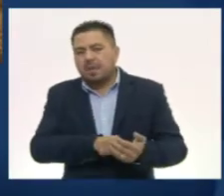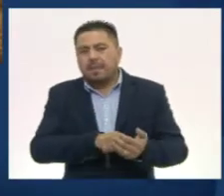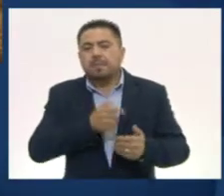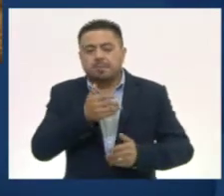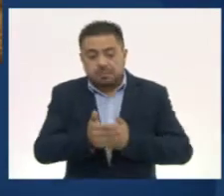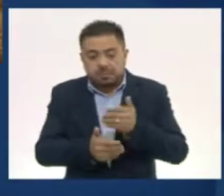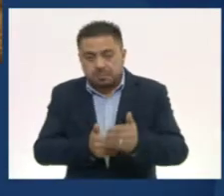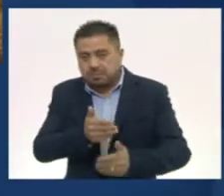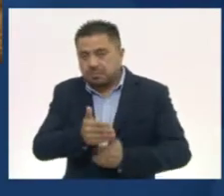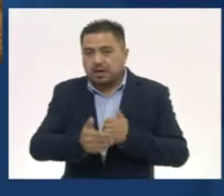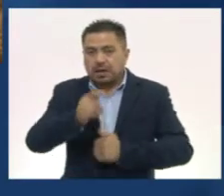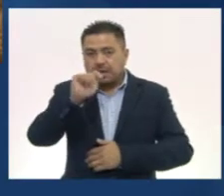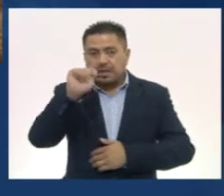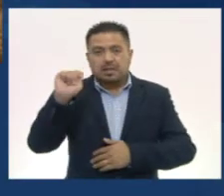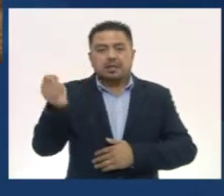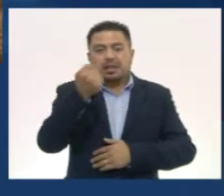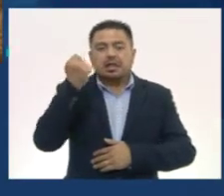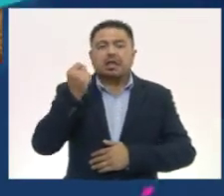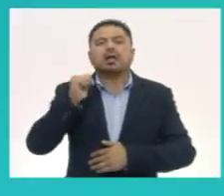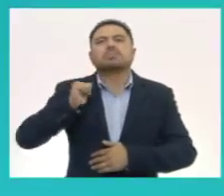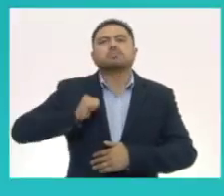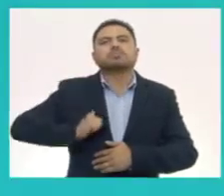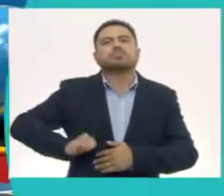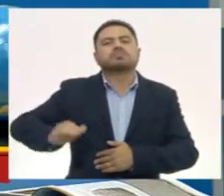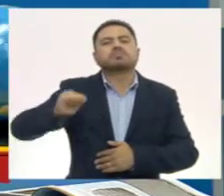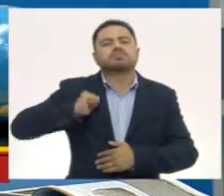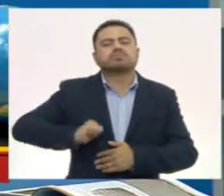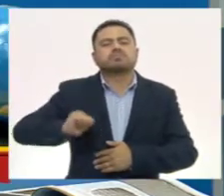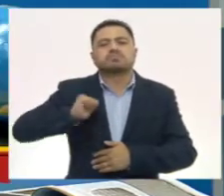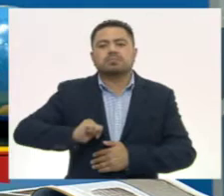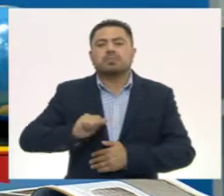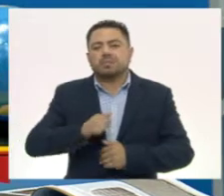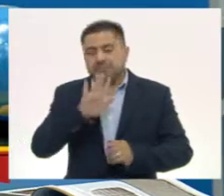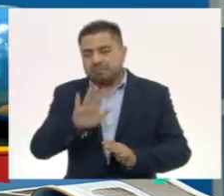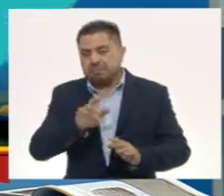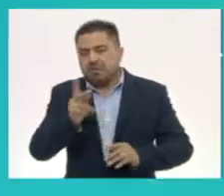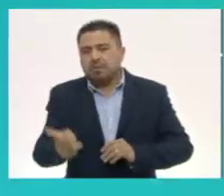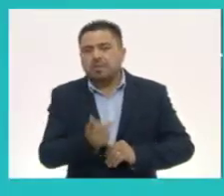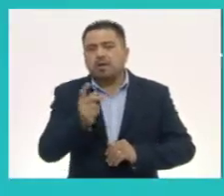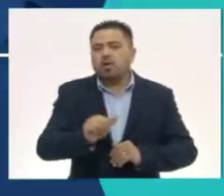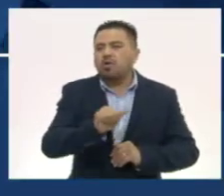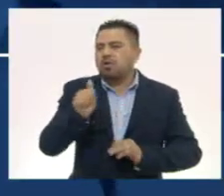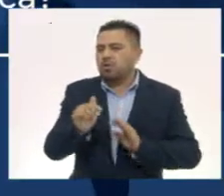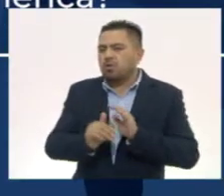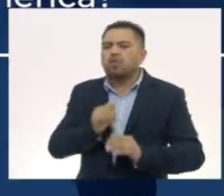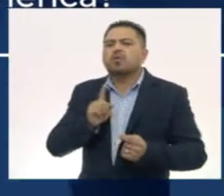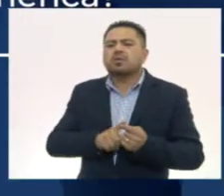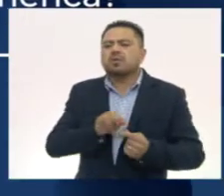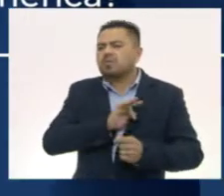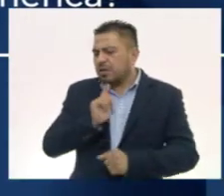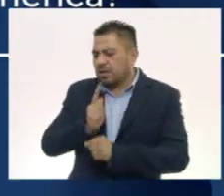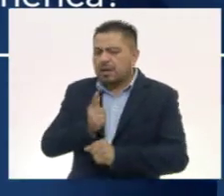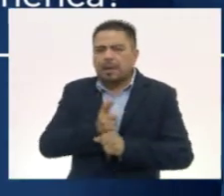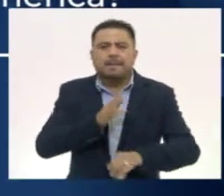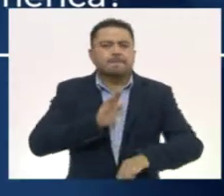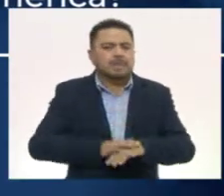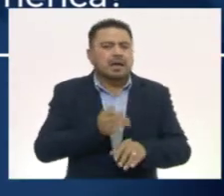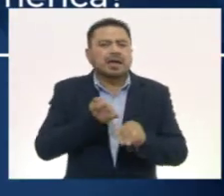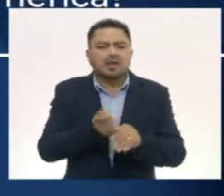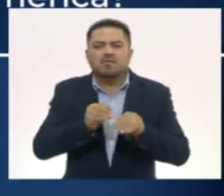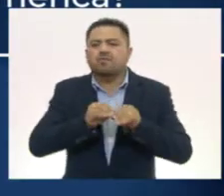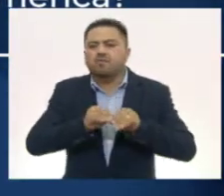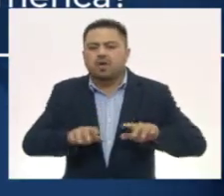avances tecnológicos de nuestros antepasados. Y la siguiente pregunta... ¿Dónde puede encontrar más información